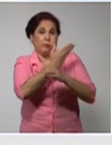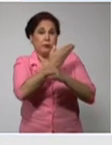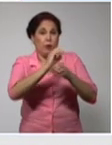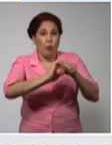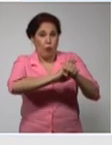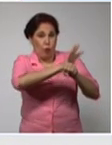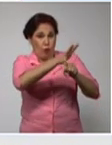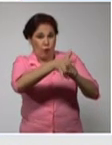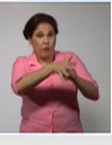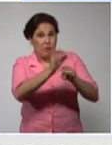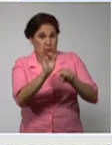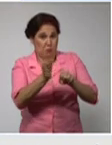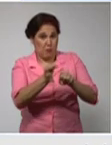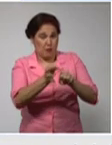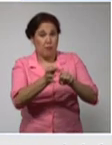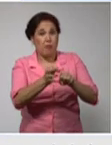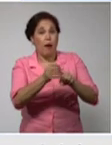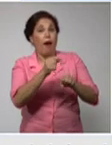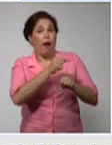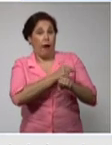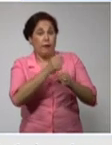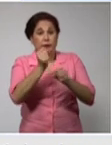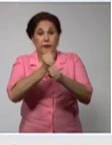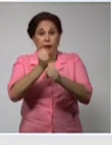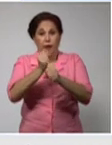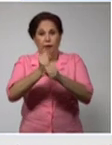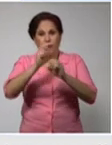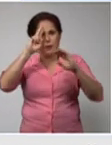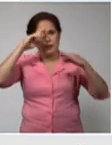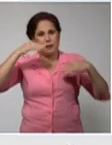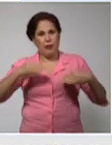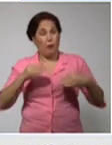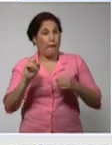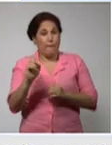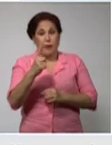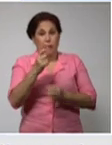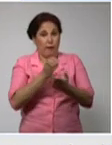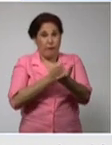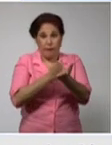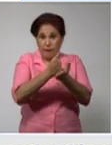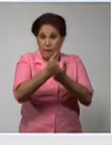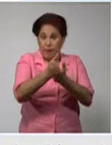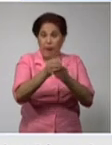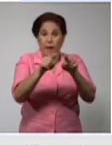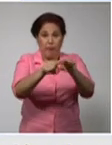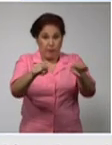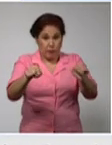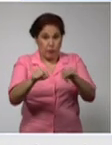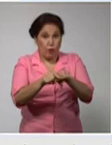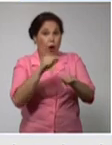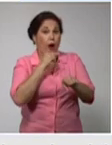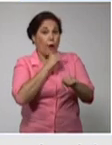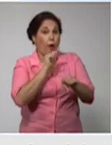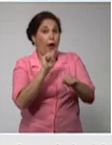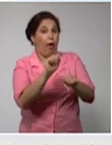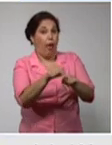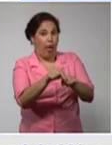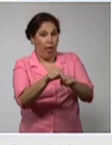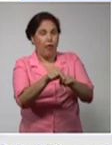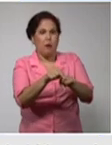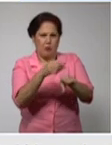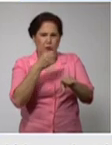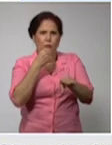enfermedad y por ser una trabajadora de la salud en primera línea de la lucha contra la COVID-19 pues le correspondió